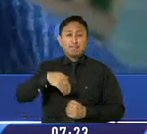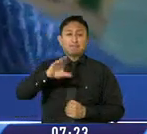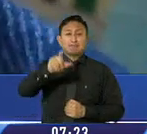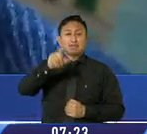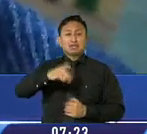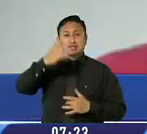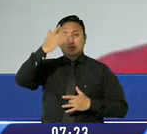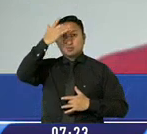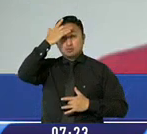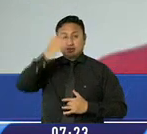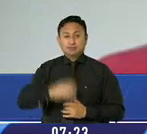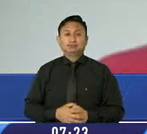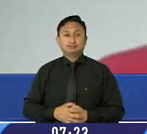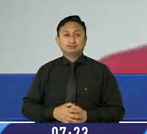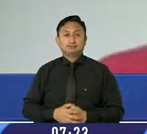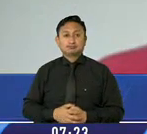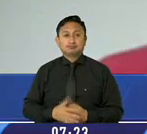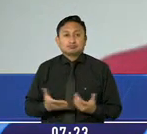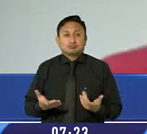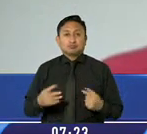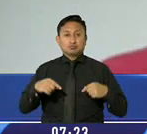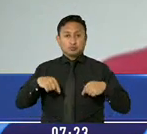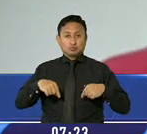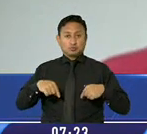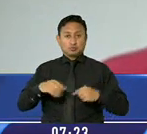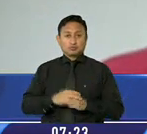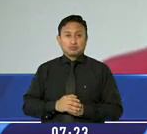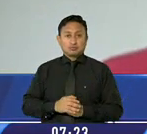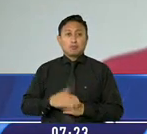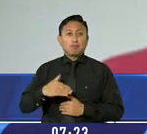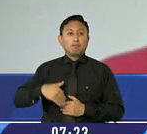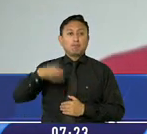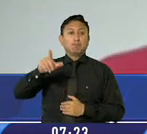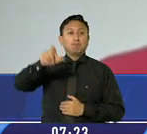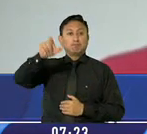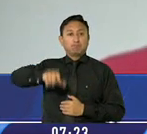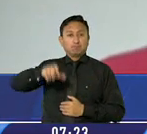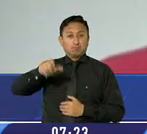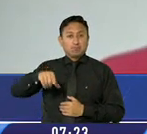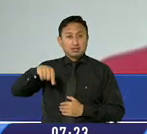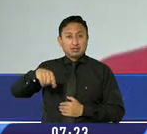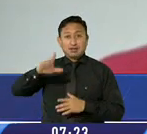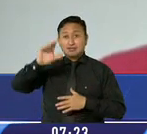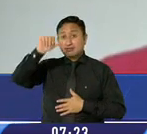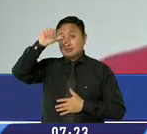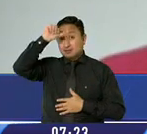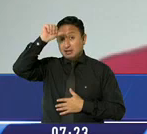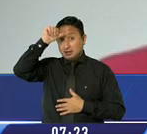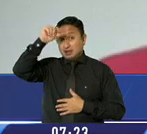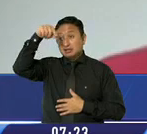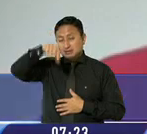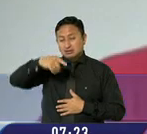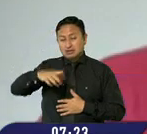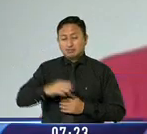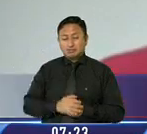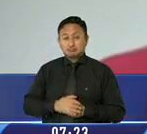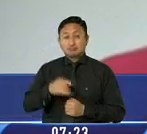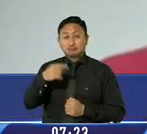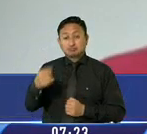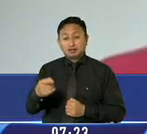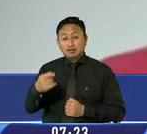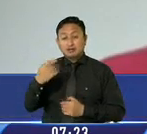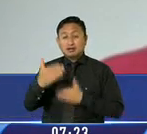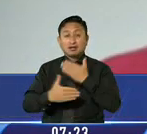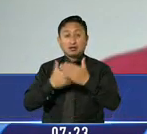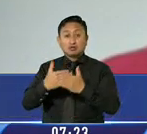contagiados. El riesgo es de que tengamos un aumento de casos con la variante Delta, y obviamente eso cree un